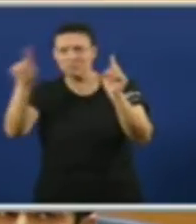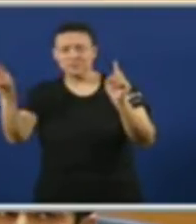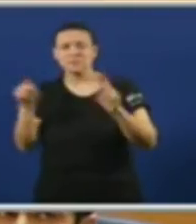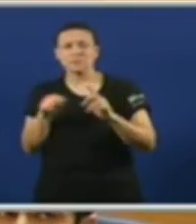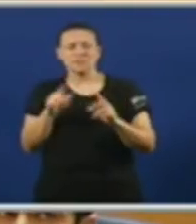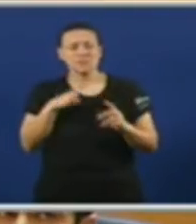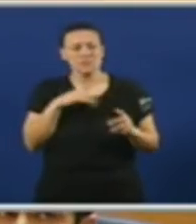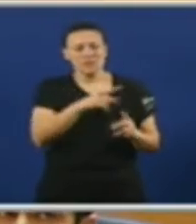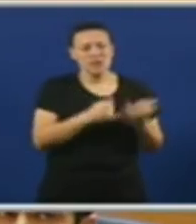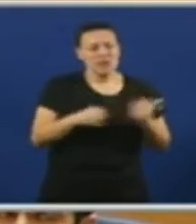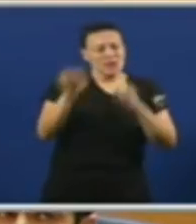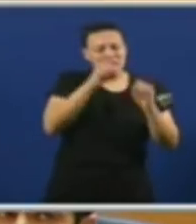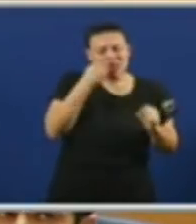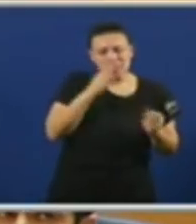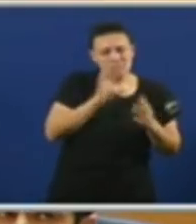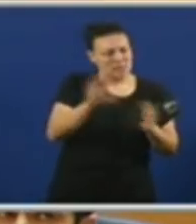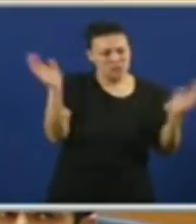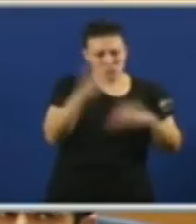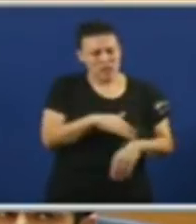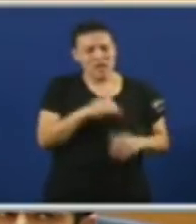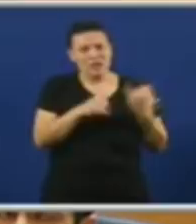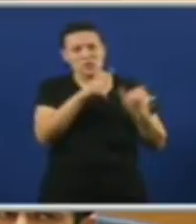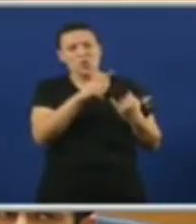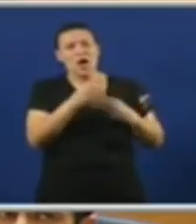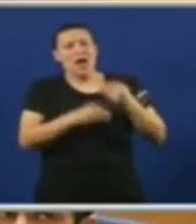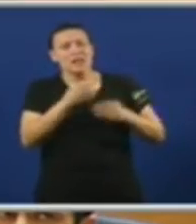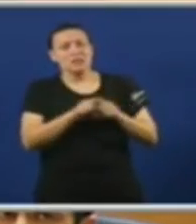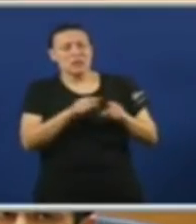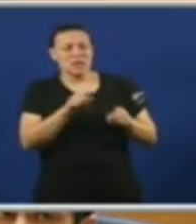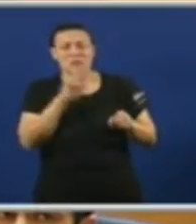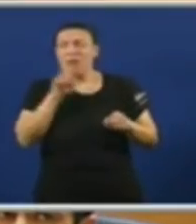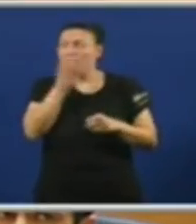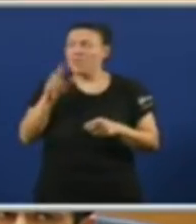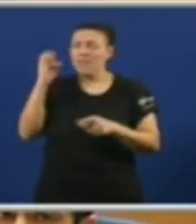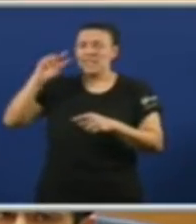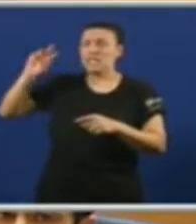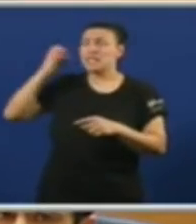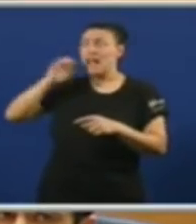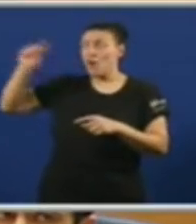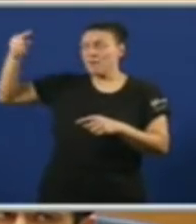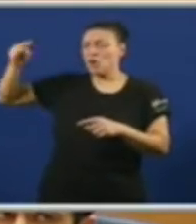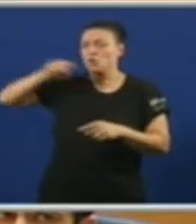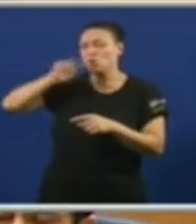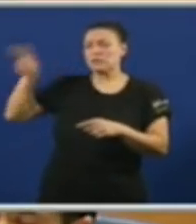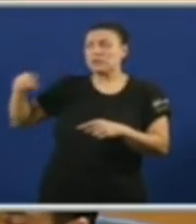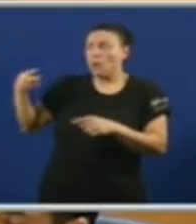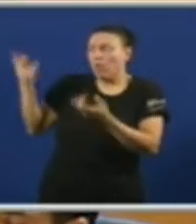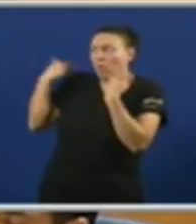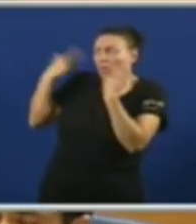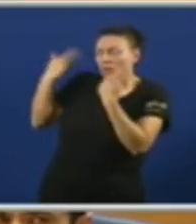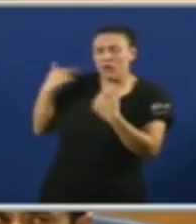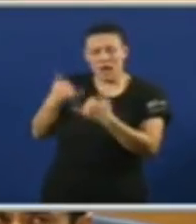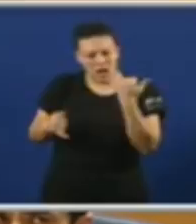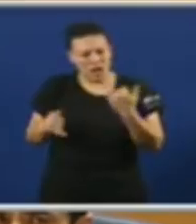defendendo Os intereses deste país Está actuando Como un subordinado Do señor Rajoy E así nos vai Perdendo E